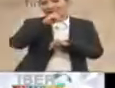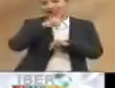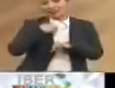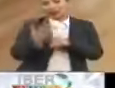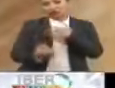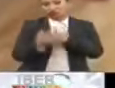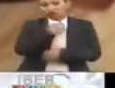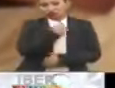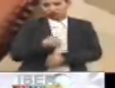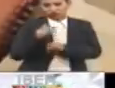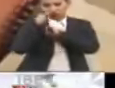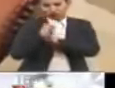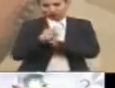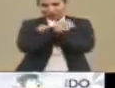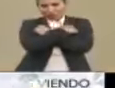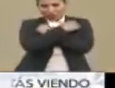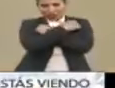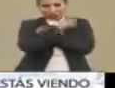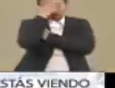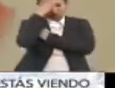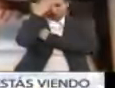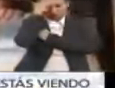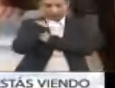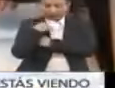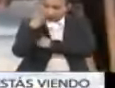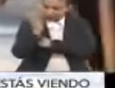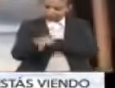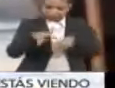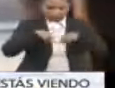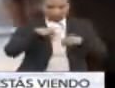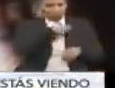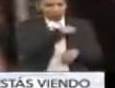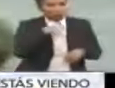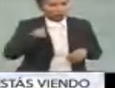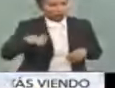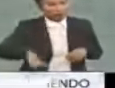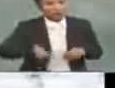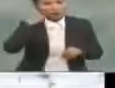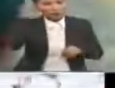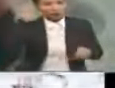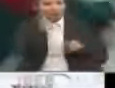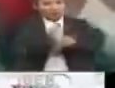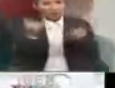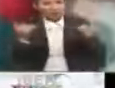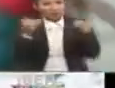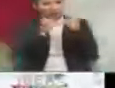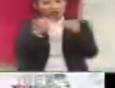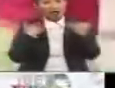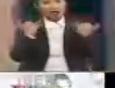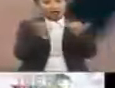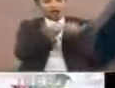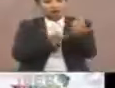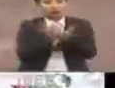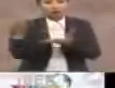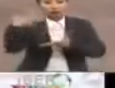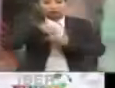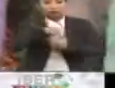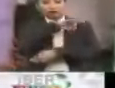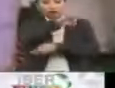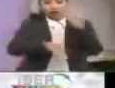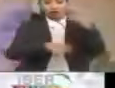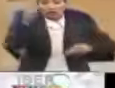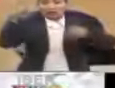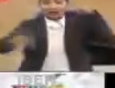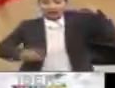Ministros y Ministras de Educación, se ratificó el compromiso de los gobiernos para garantizar la equidad, igualdad e inclusión en todos